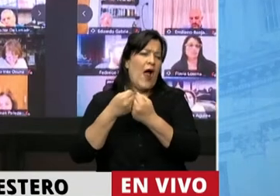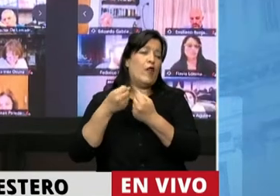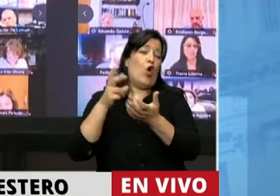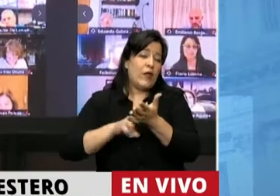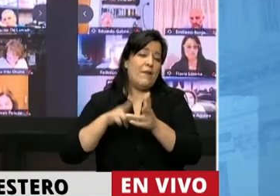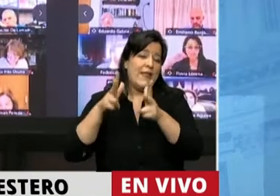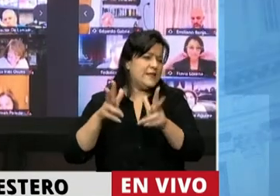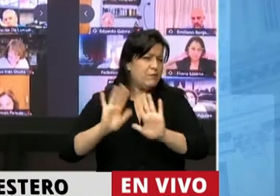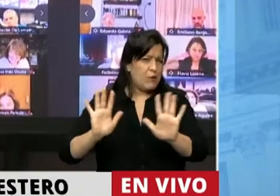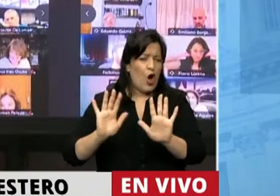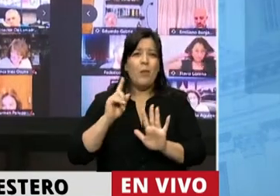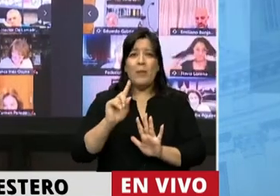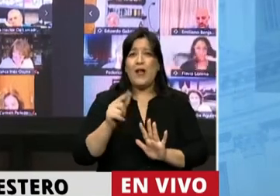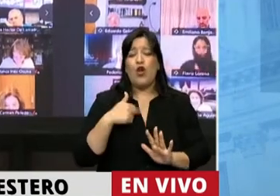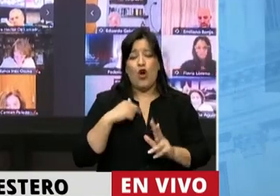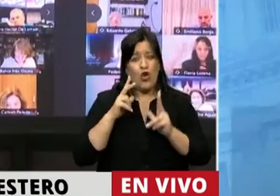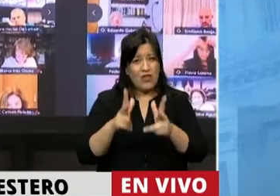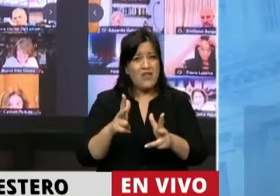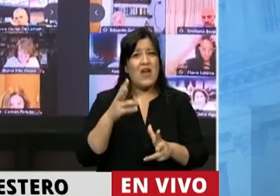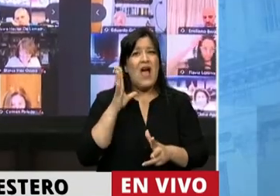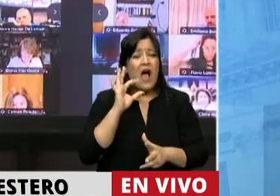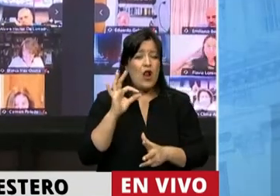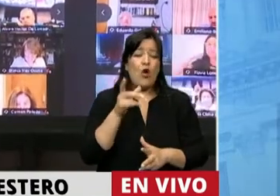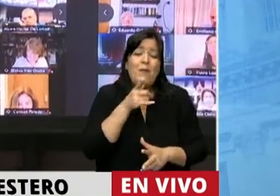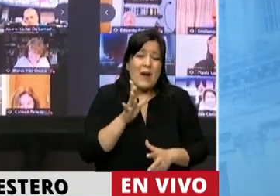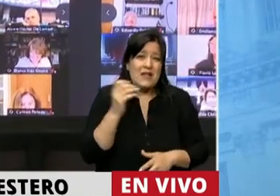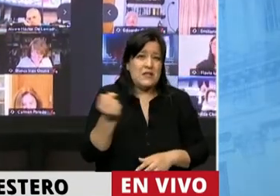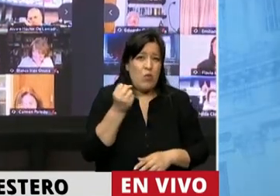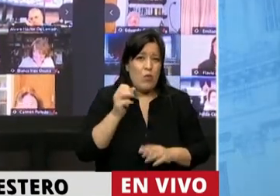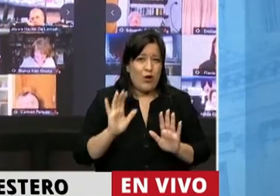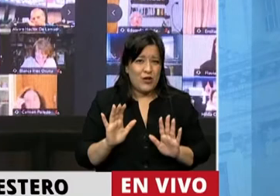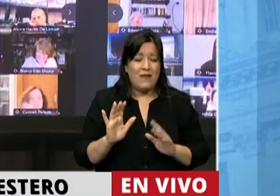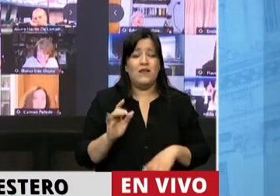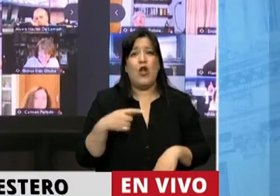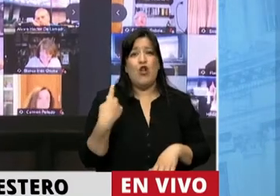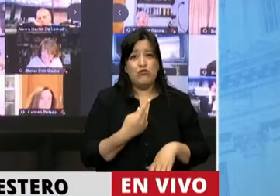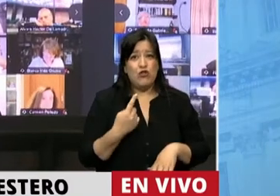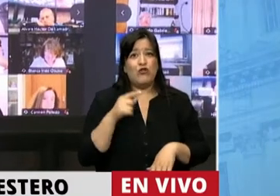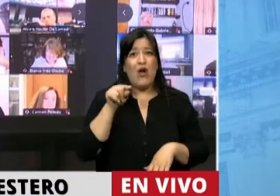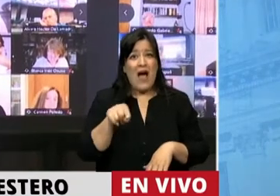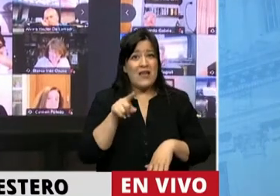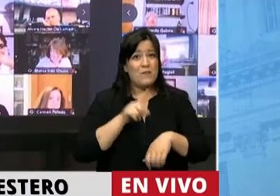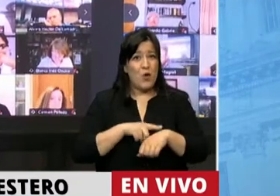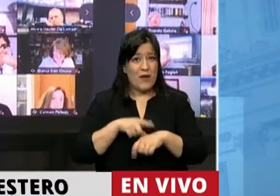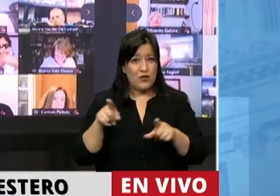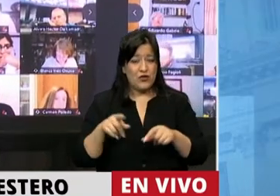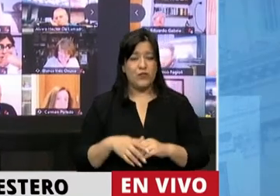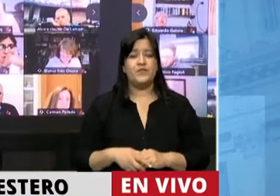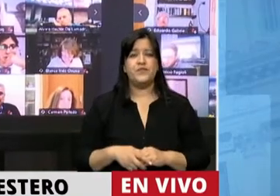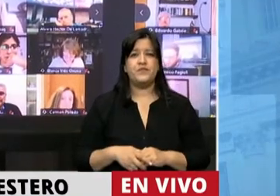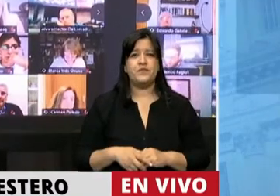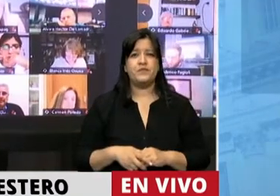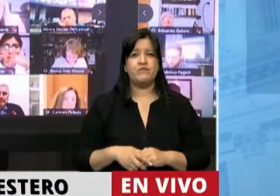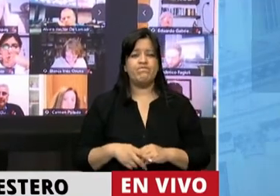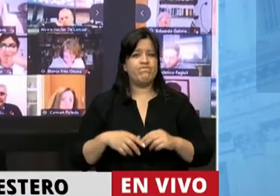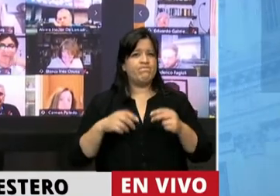decir algo que me parece muy importante. Nosotros, a partir de ahí, tuvimos una